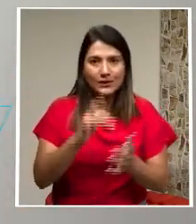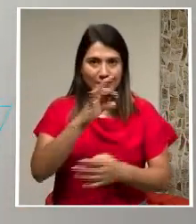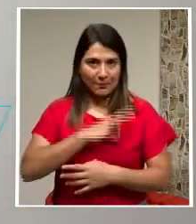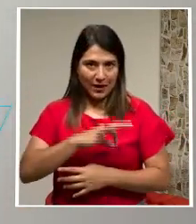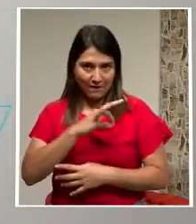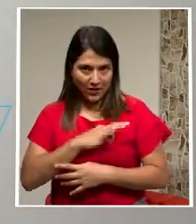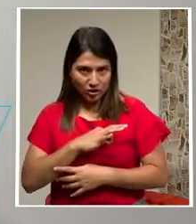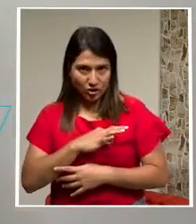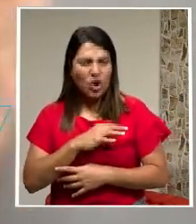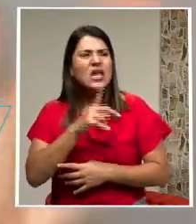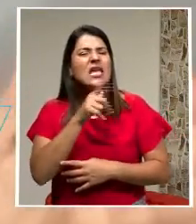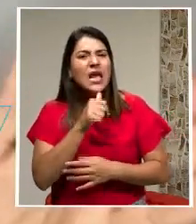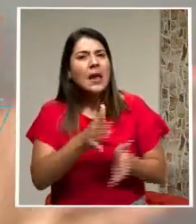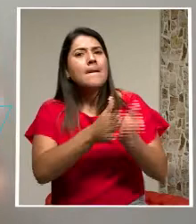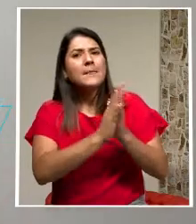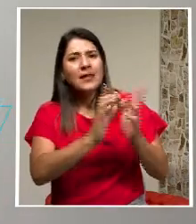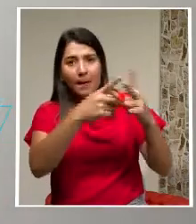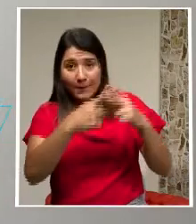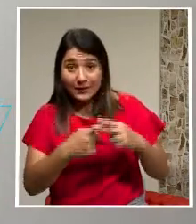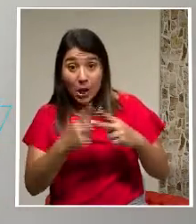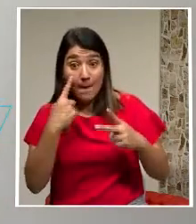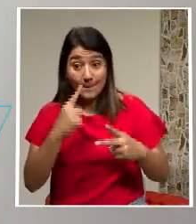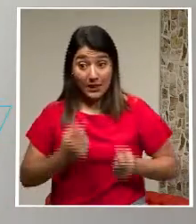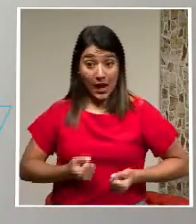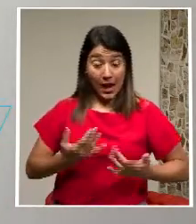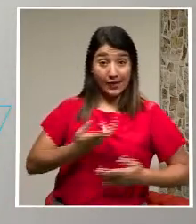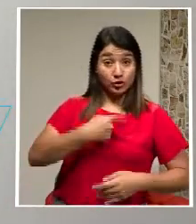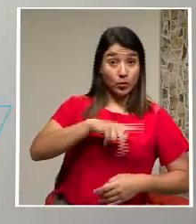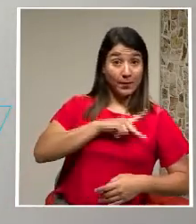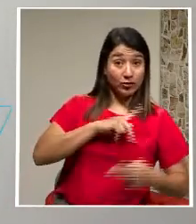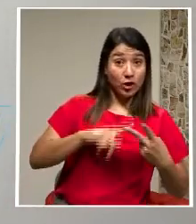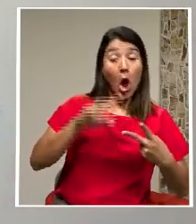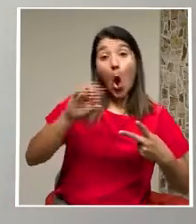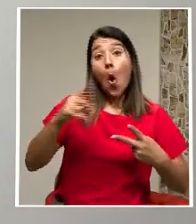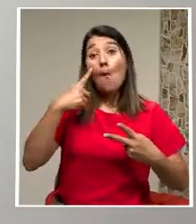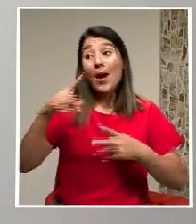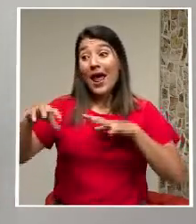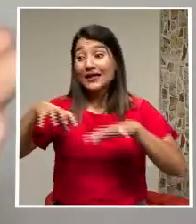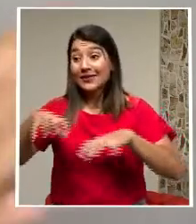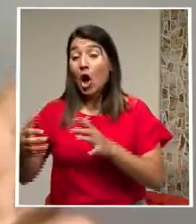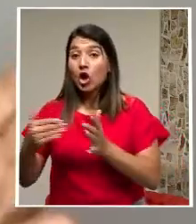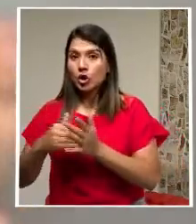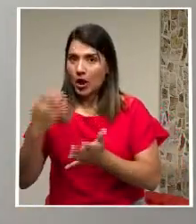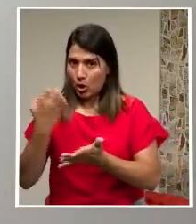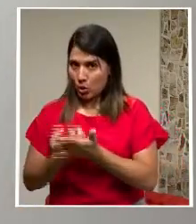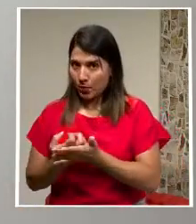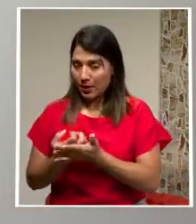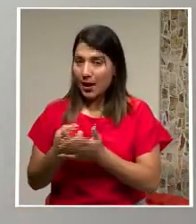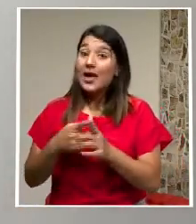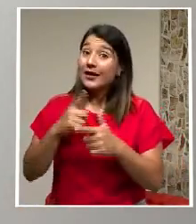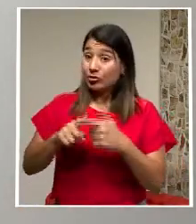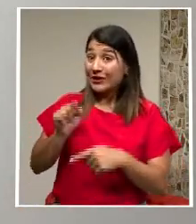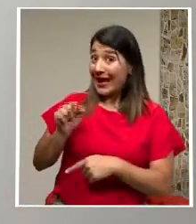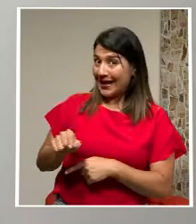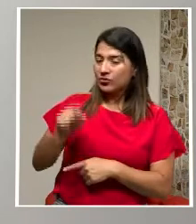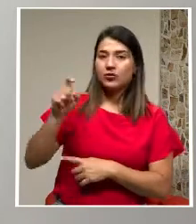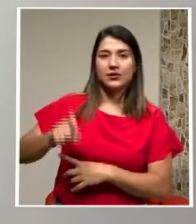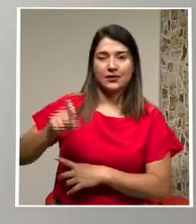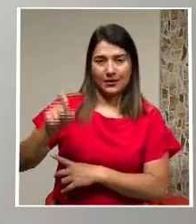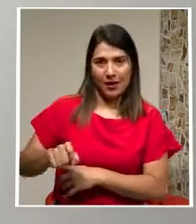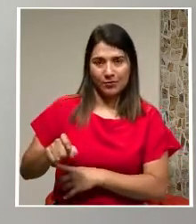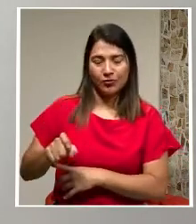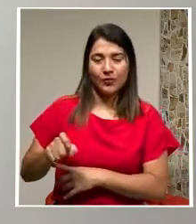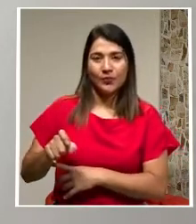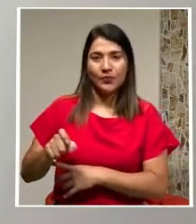Consumo Personal O es Para Reactivar En realidad La Economía Lo cual Es Lo que Se Necesita En